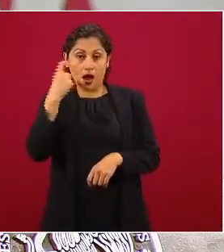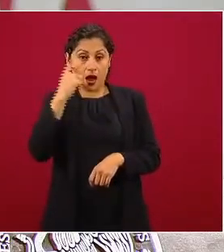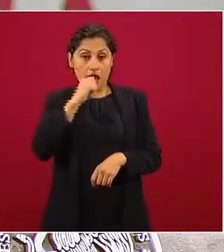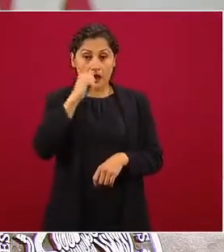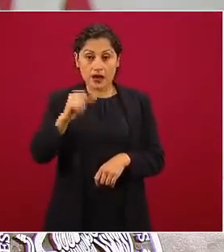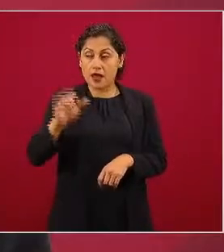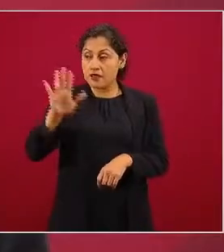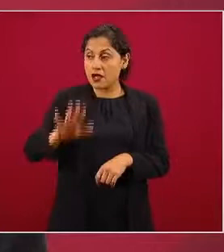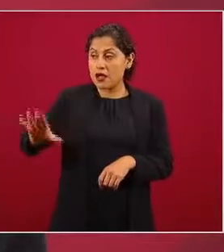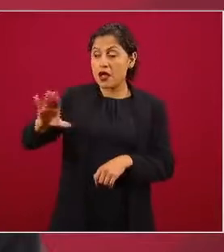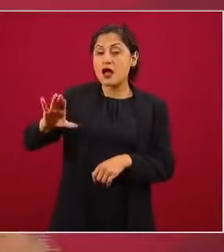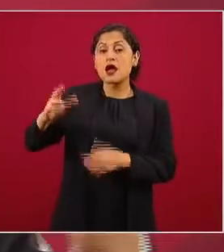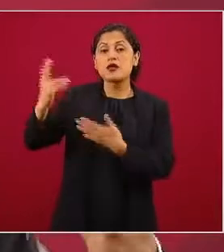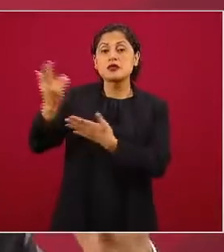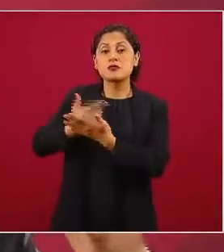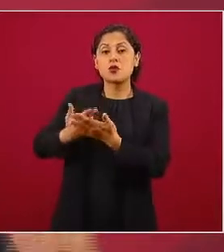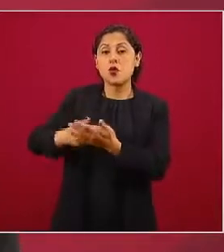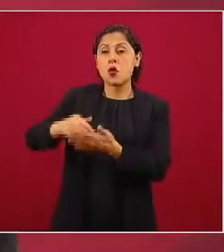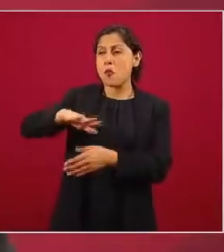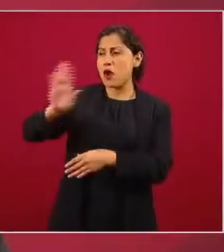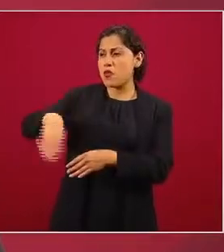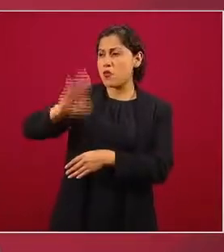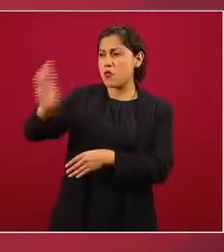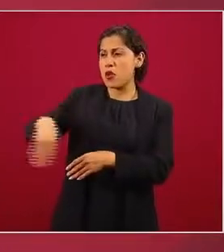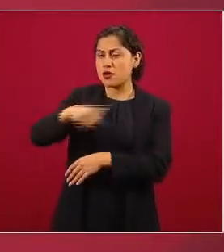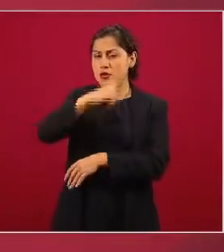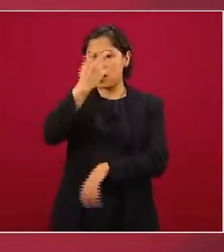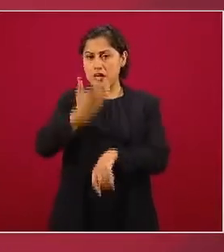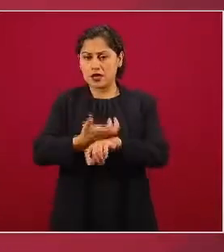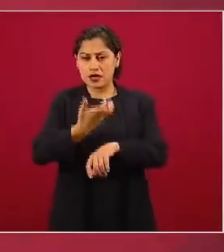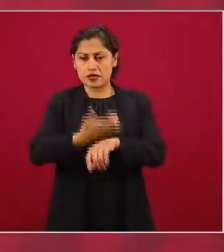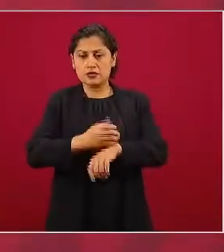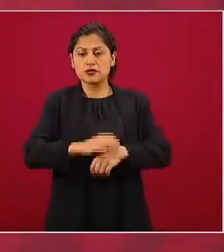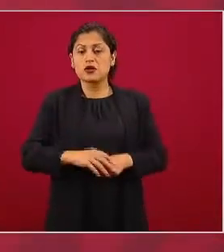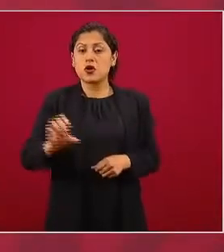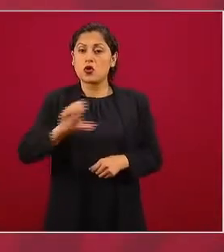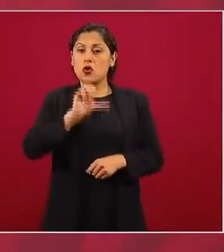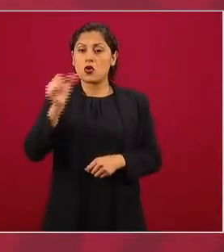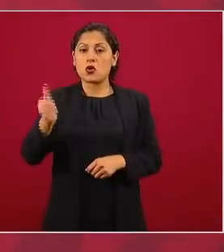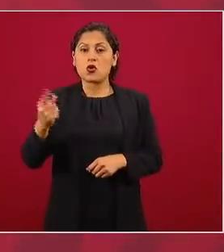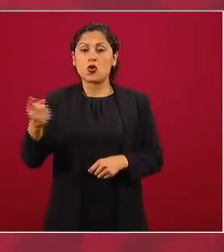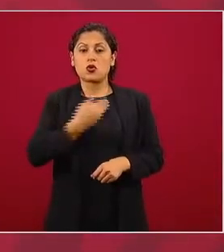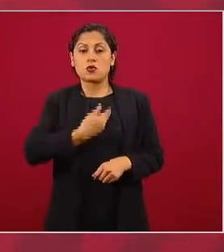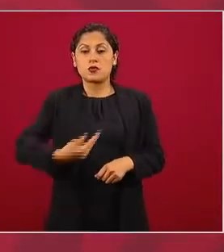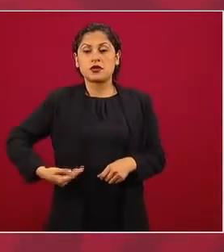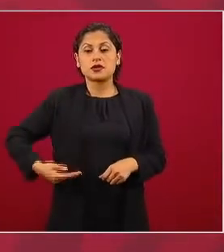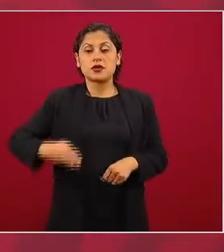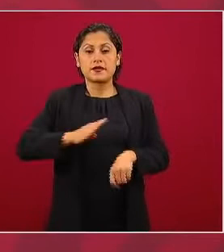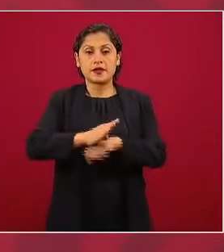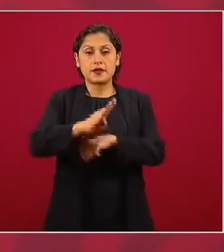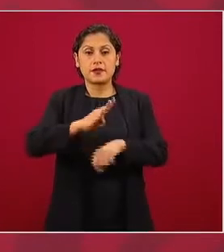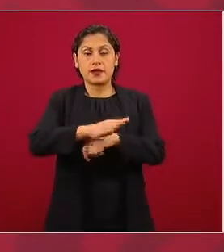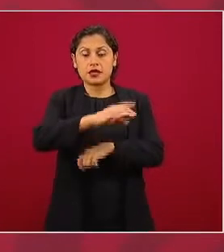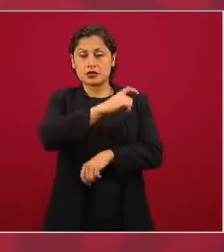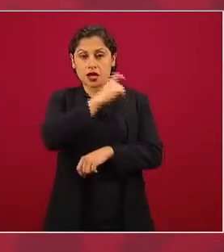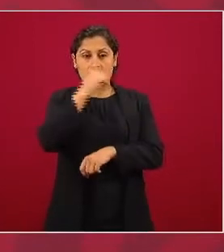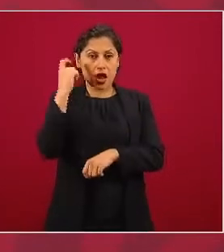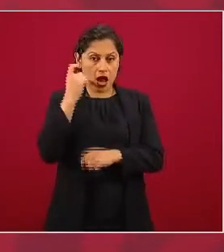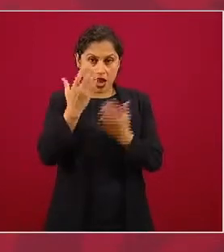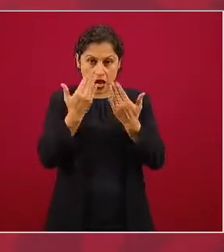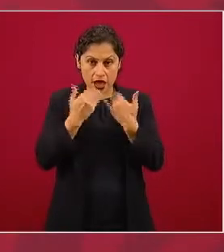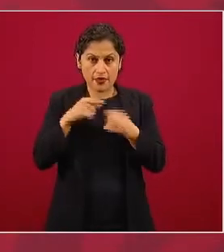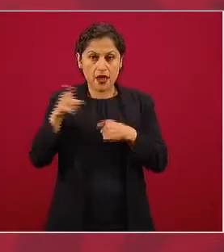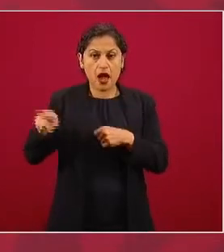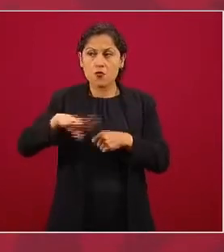Estados Unidos. Al presidente Bolsonaro de Brasil sin cubrebocas, sin cubrebocas, tantos muertos en